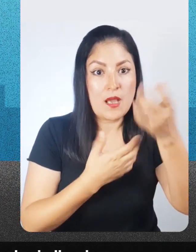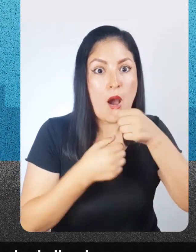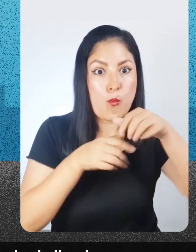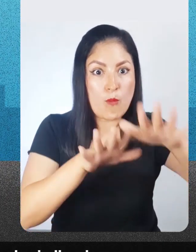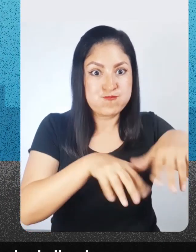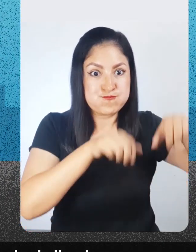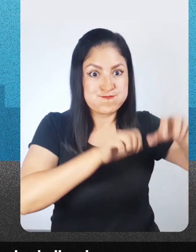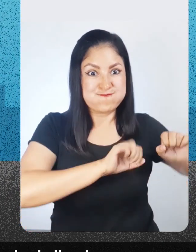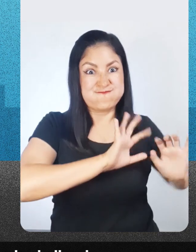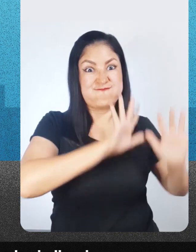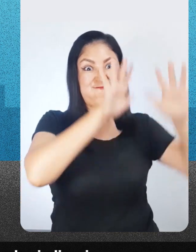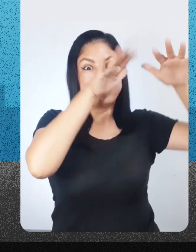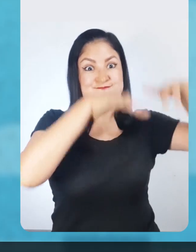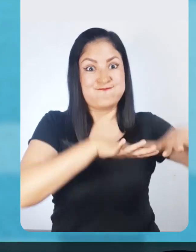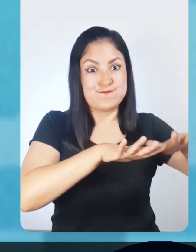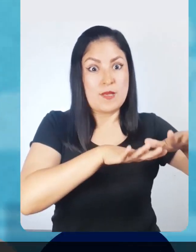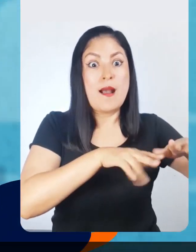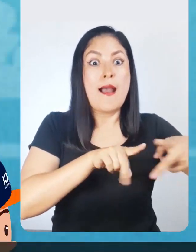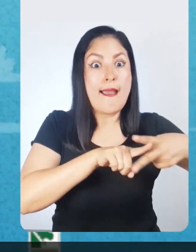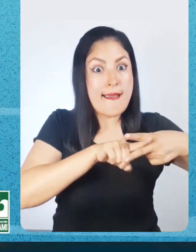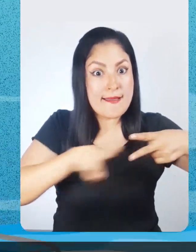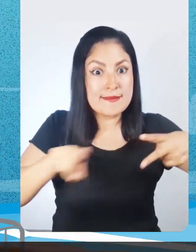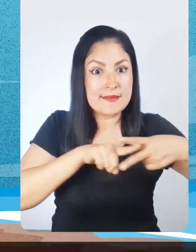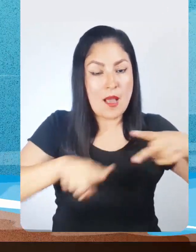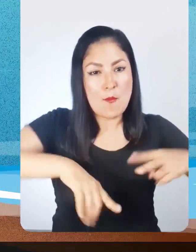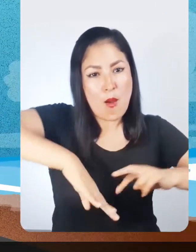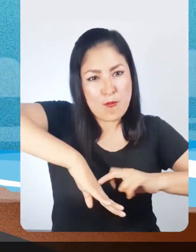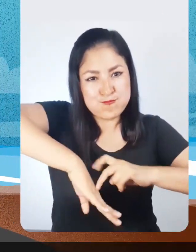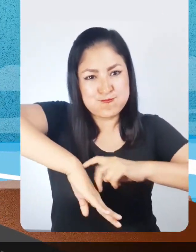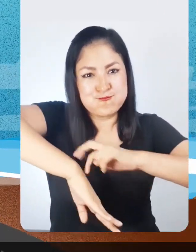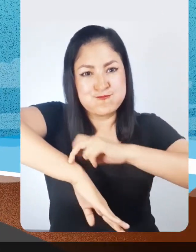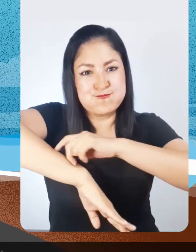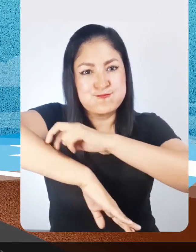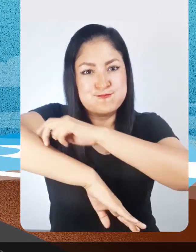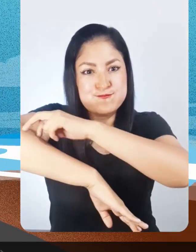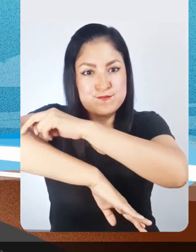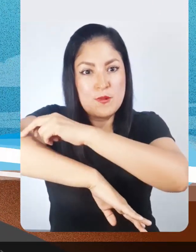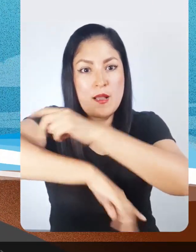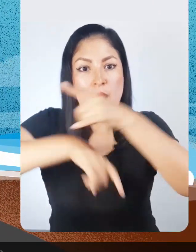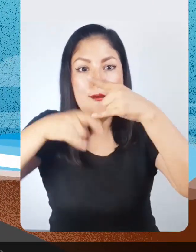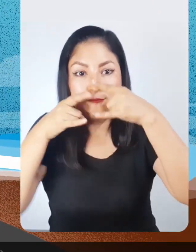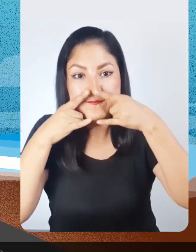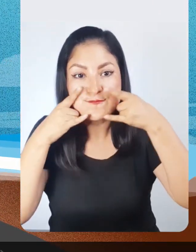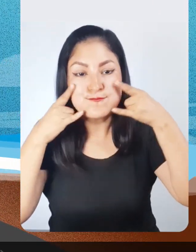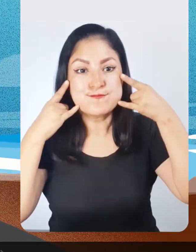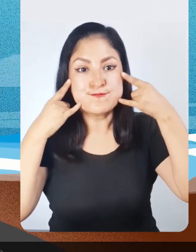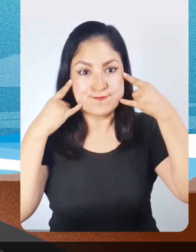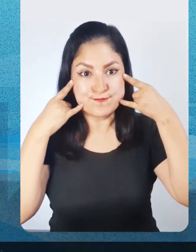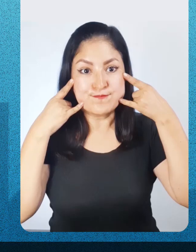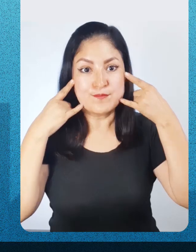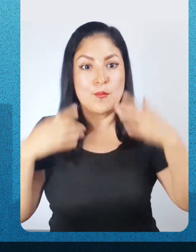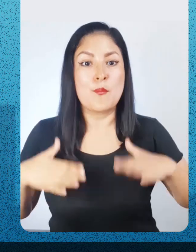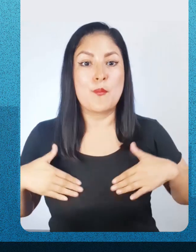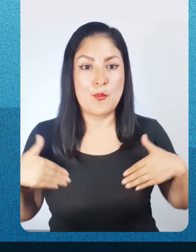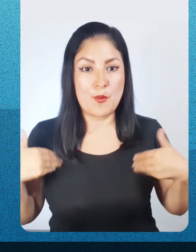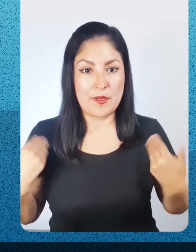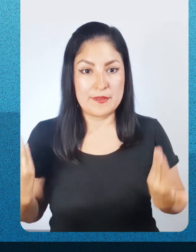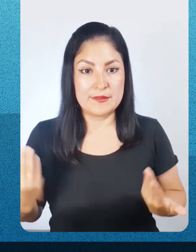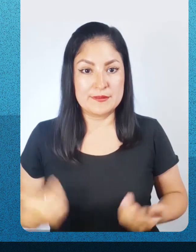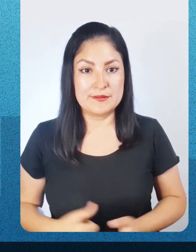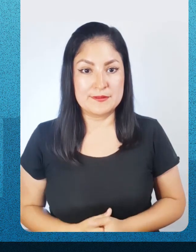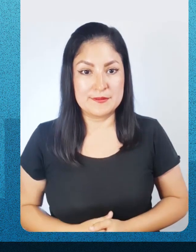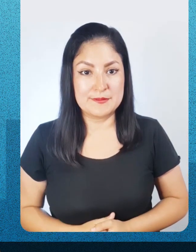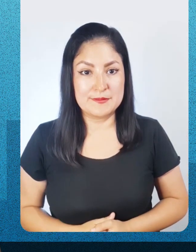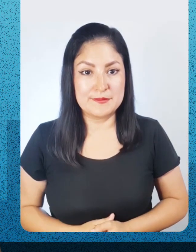el fin del simulacro. En zonas expuestas a tsunami, evacúa hacia zonas altas y seguras. De ser necesario,